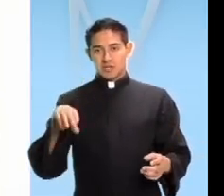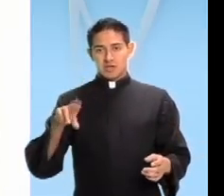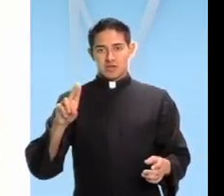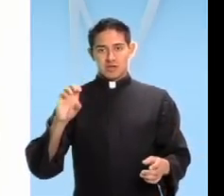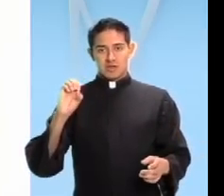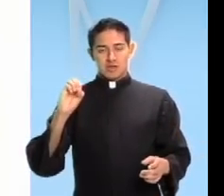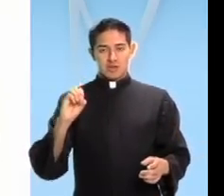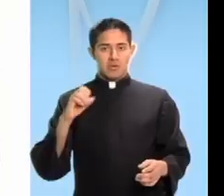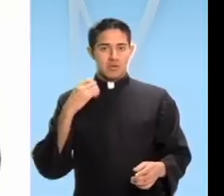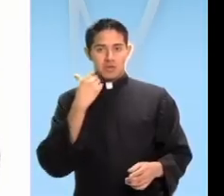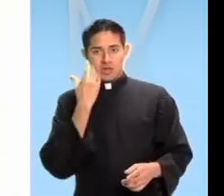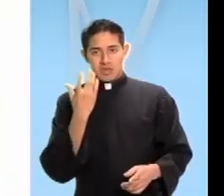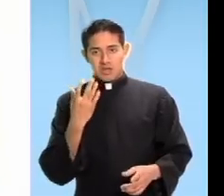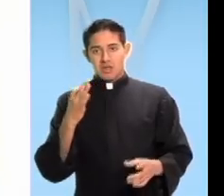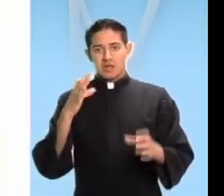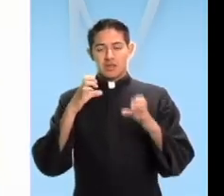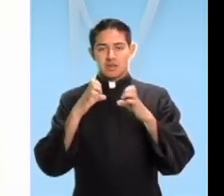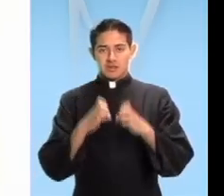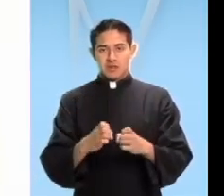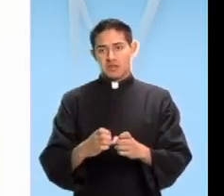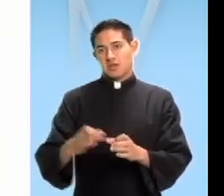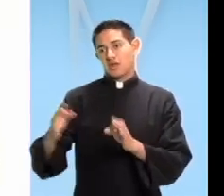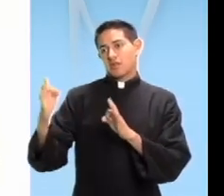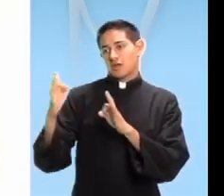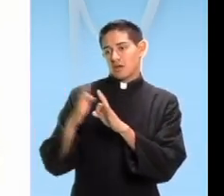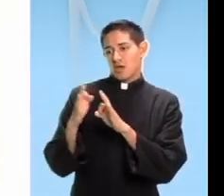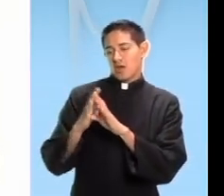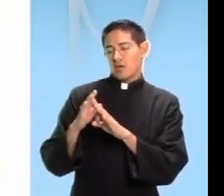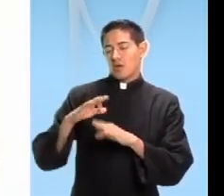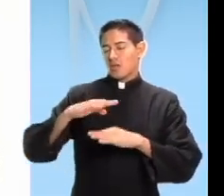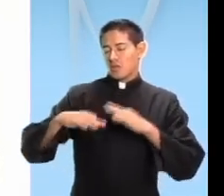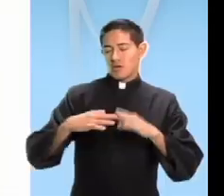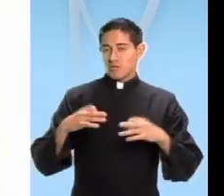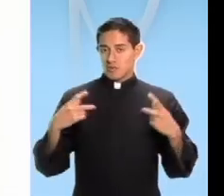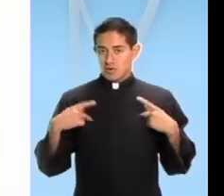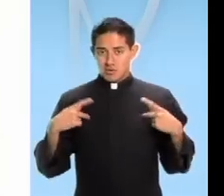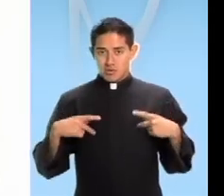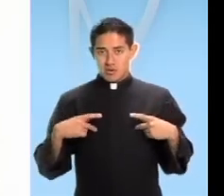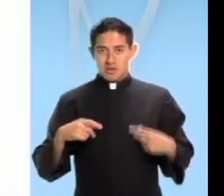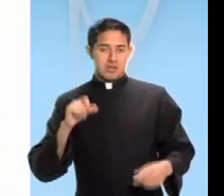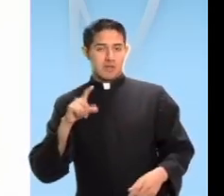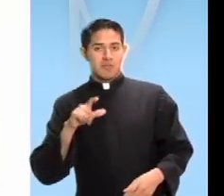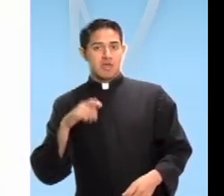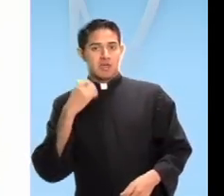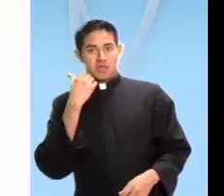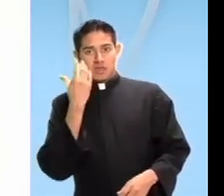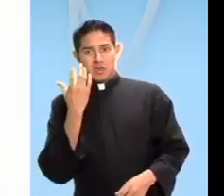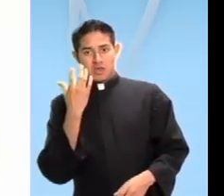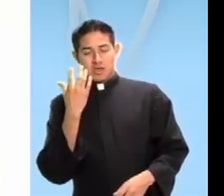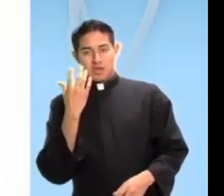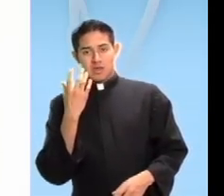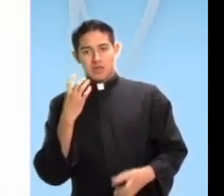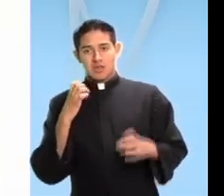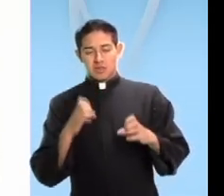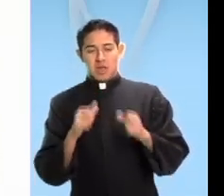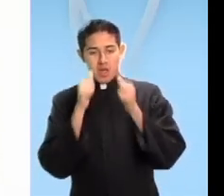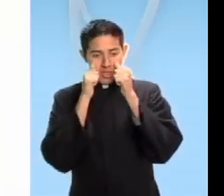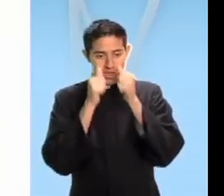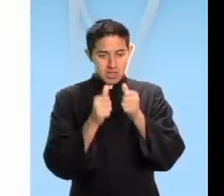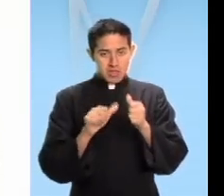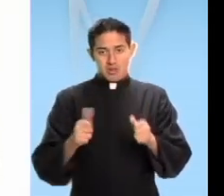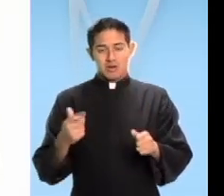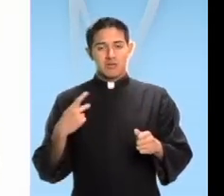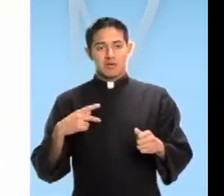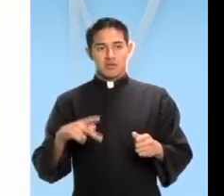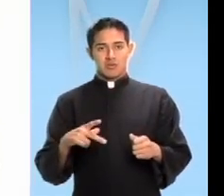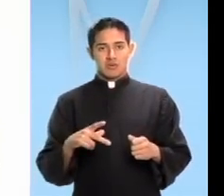de sus bienes, ya no estará cerrado a los demás. Ya no estará en una estatura baja en el nivel moral, en el